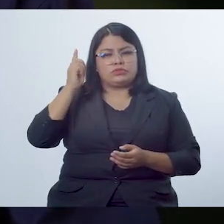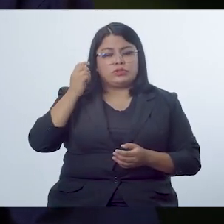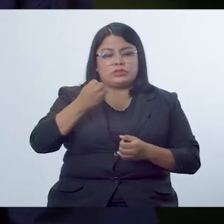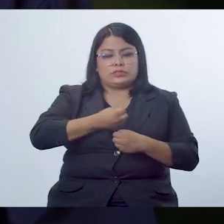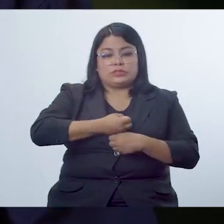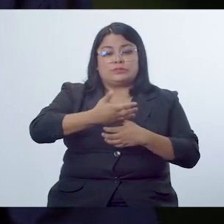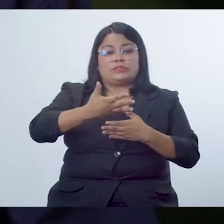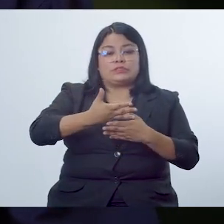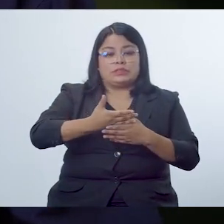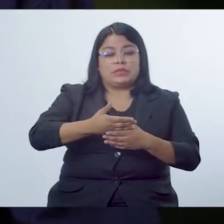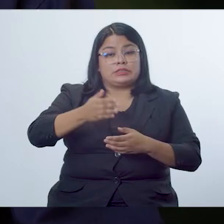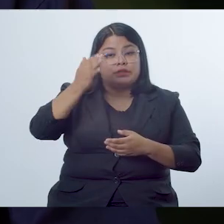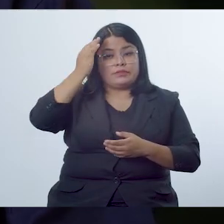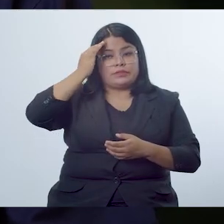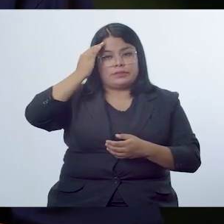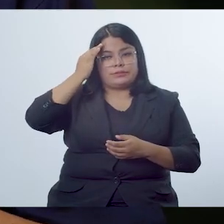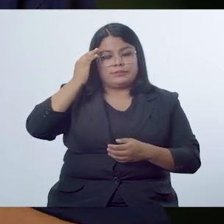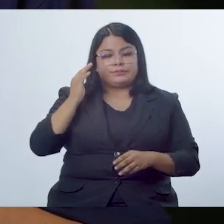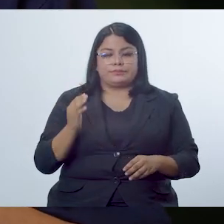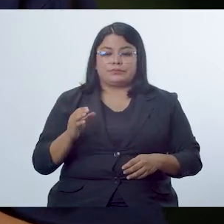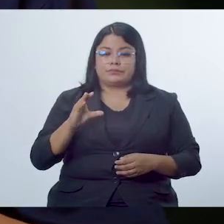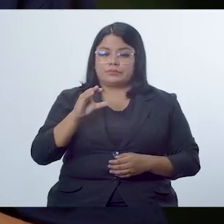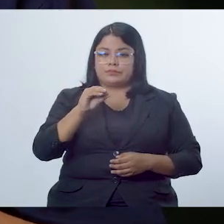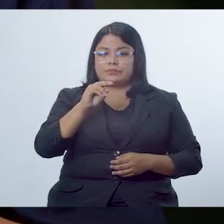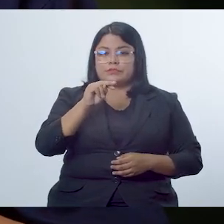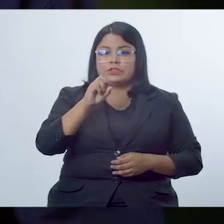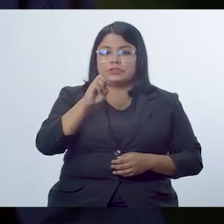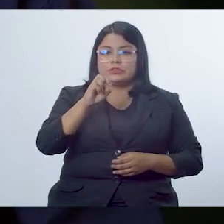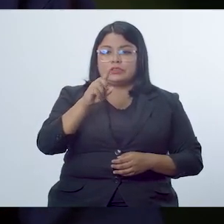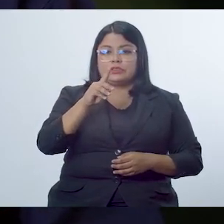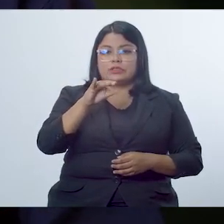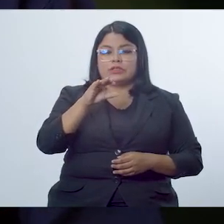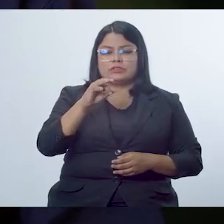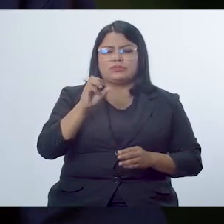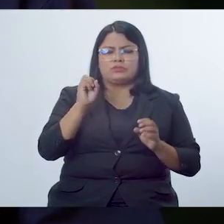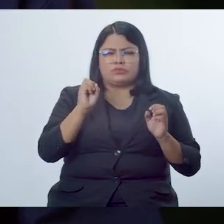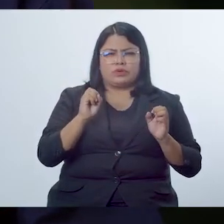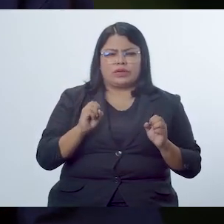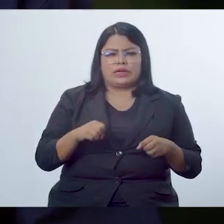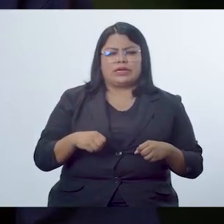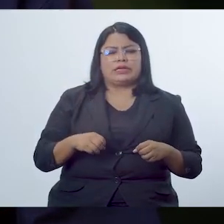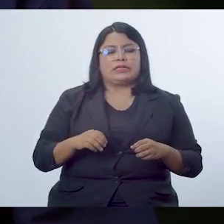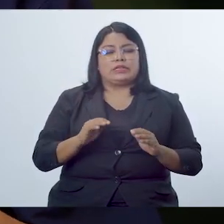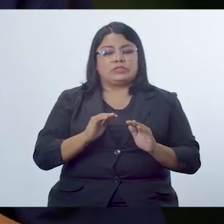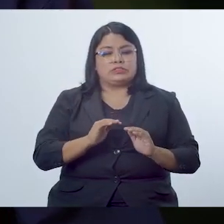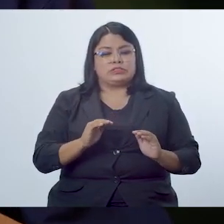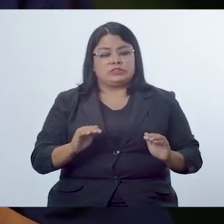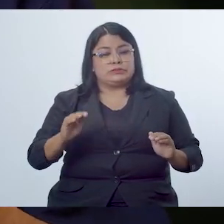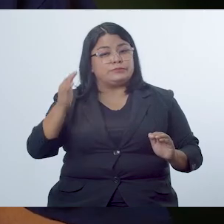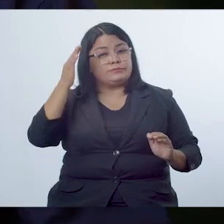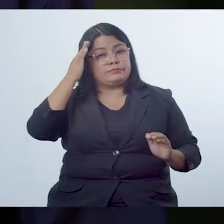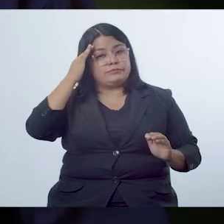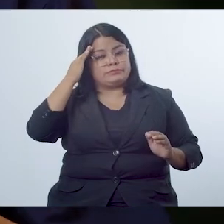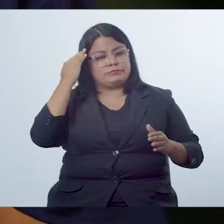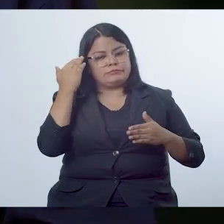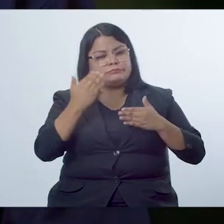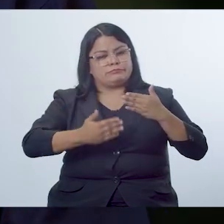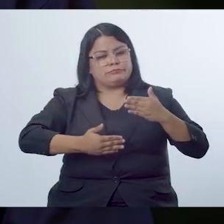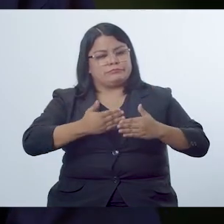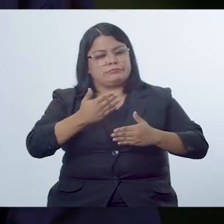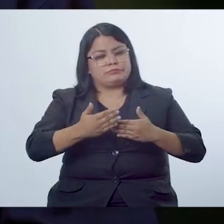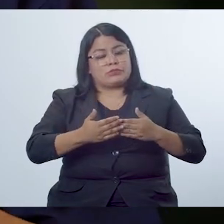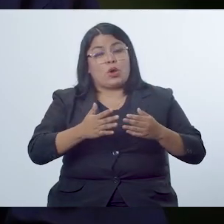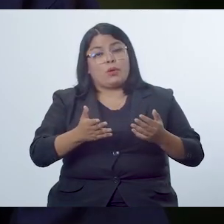transmitiendo los saberes. Ahora bien, la consolidación también permite eso, que el niño pueda darse cuenta qué tanto